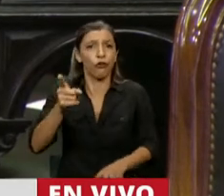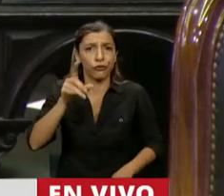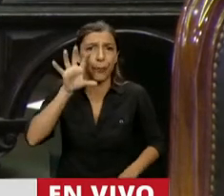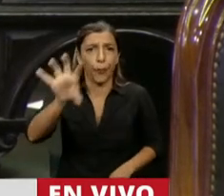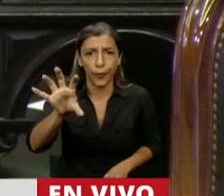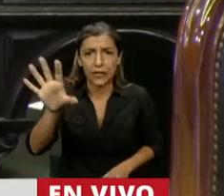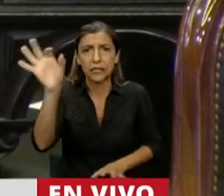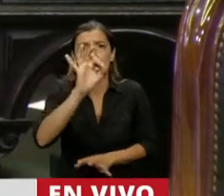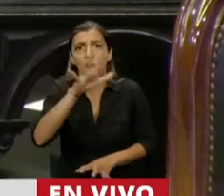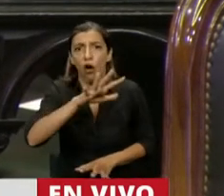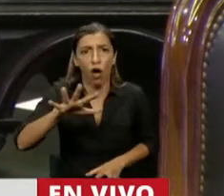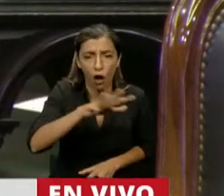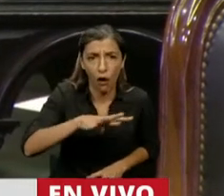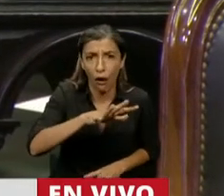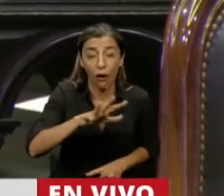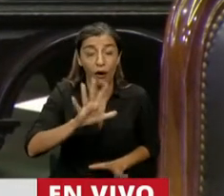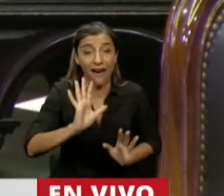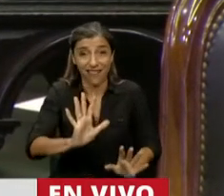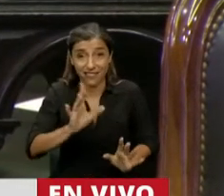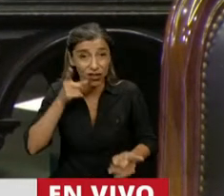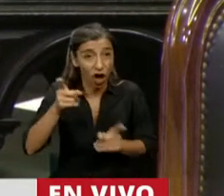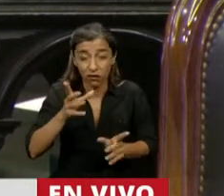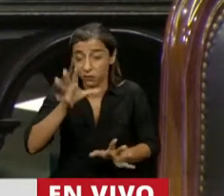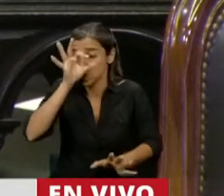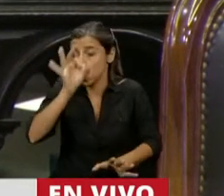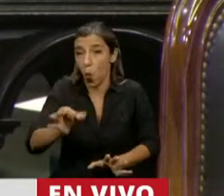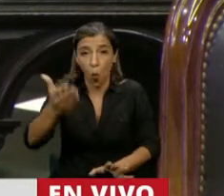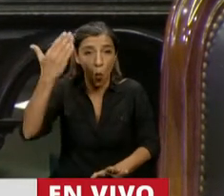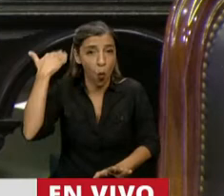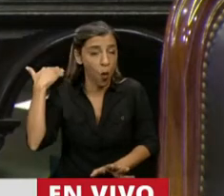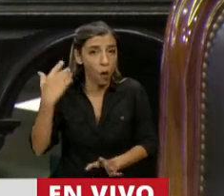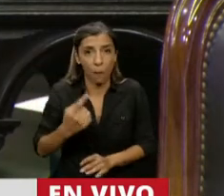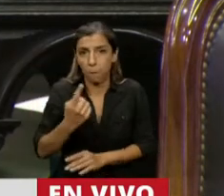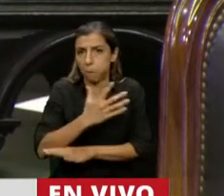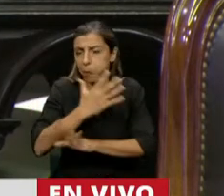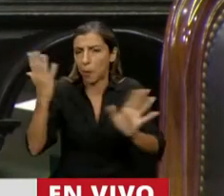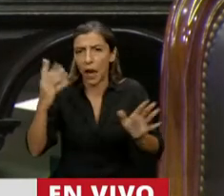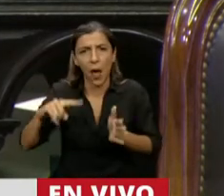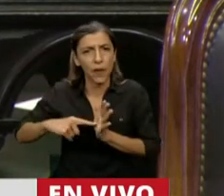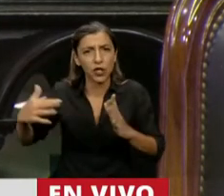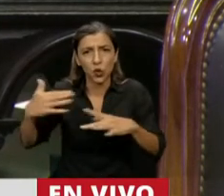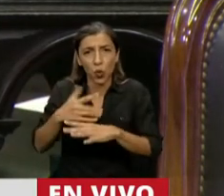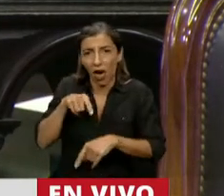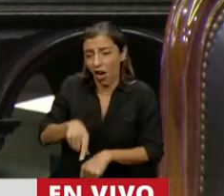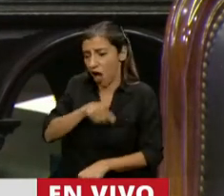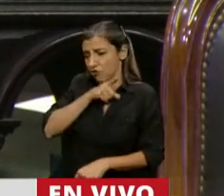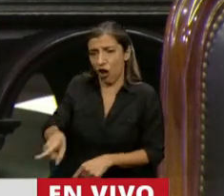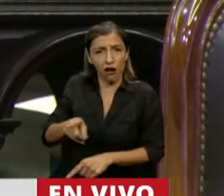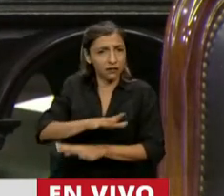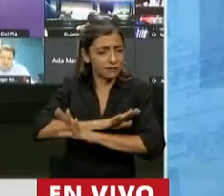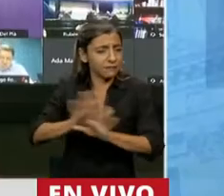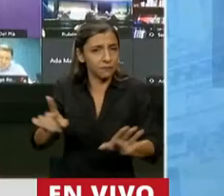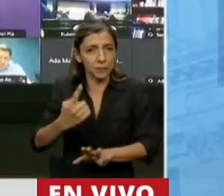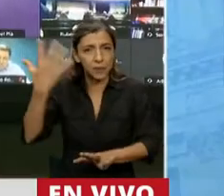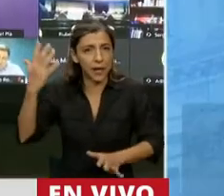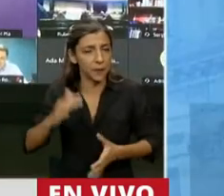jurisdicción de la nación argentina particular como este caso que es la ciudad de Buenos Aires, es equiparable, por supuesto, como acá se ha dicho,